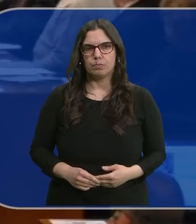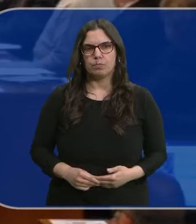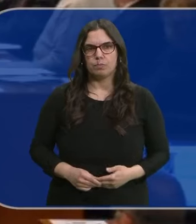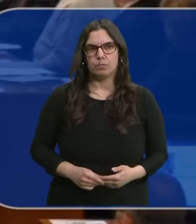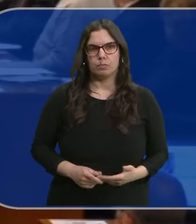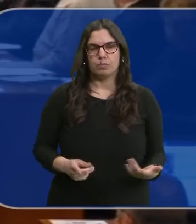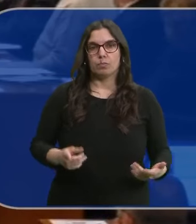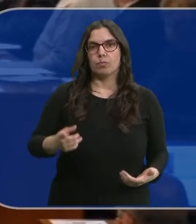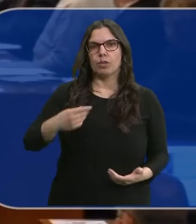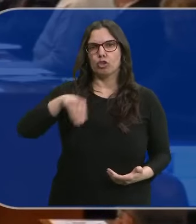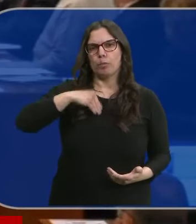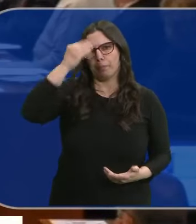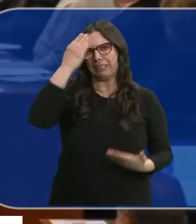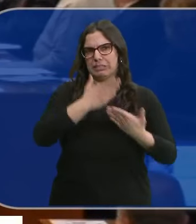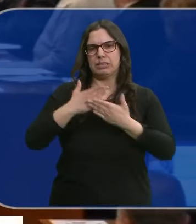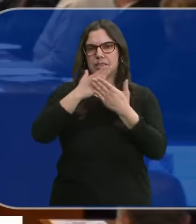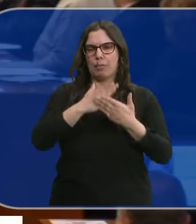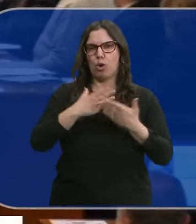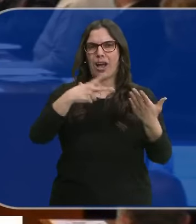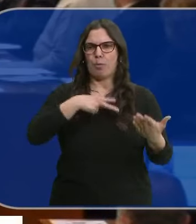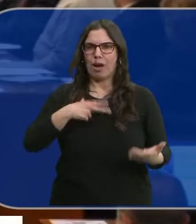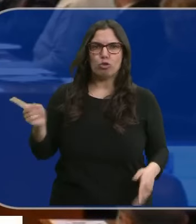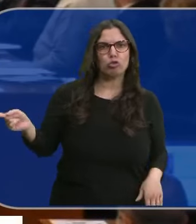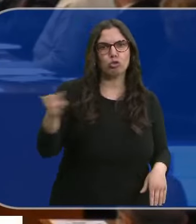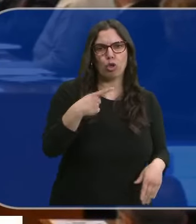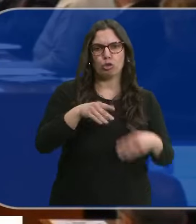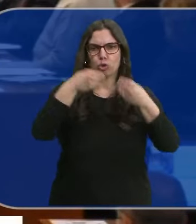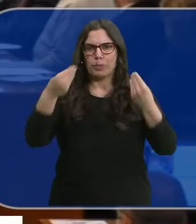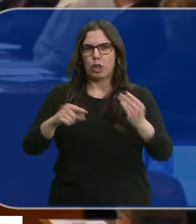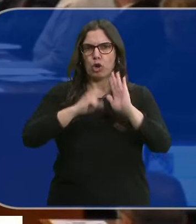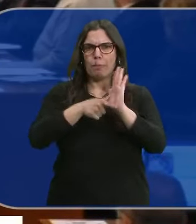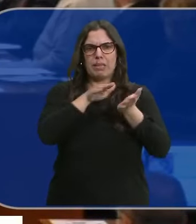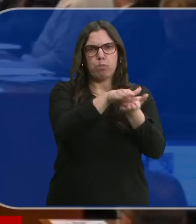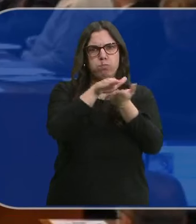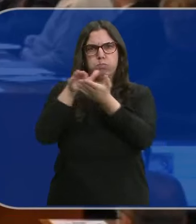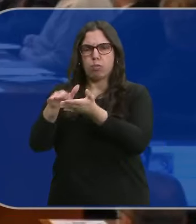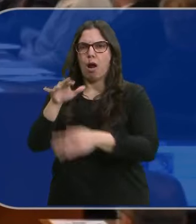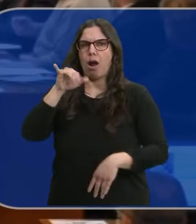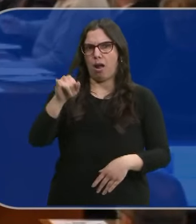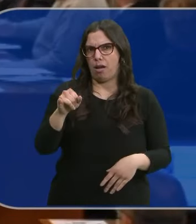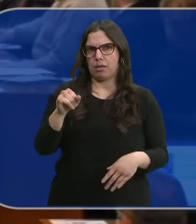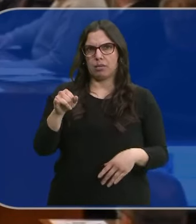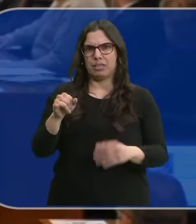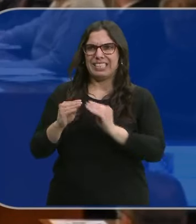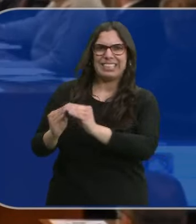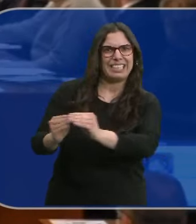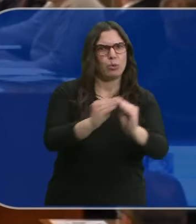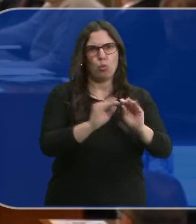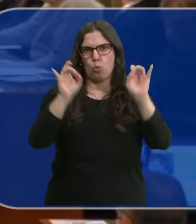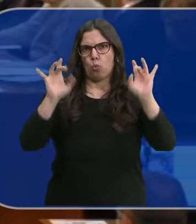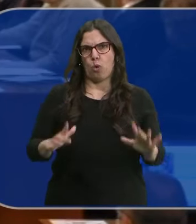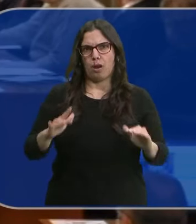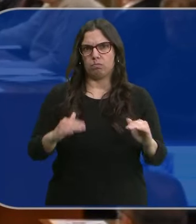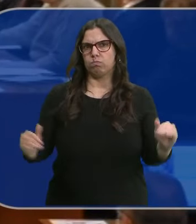Consideramos que se han garantizado que las acusaciones y defensas dispongan de toda la causa en la misma e inidéntica